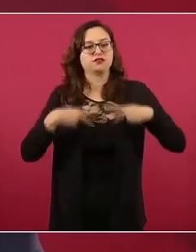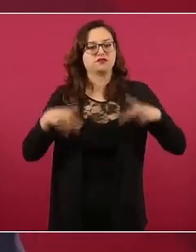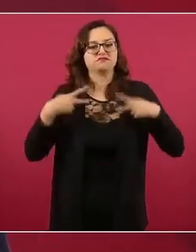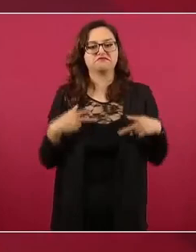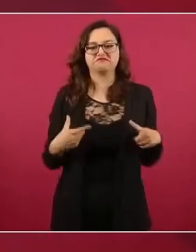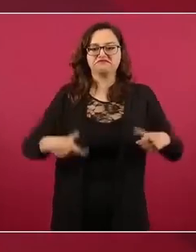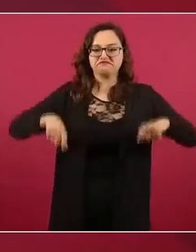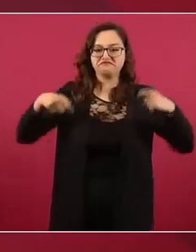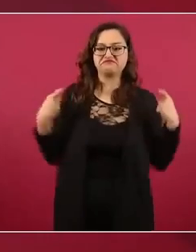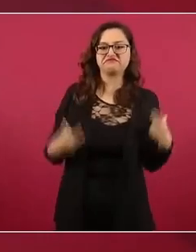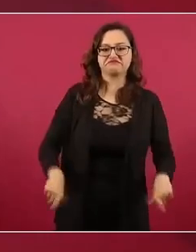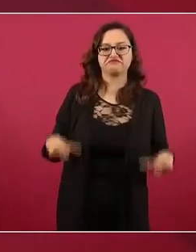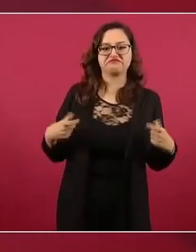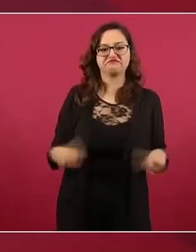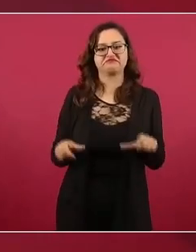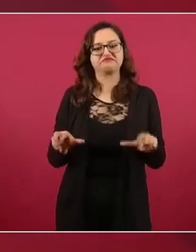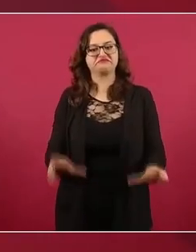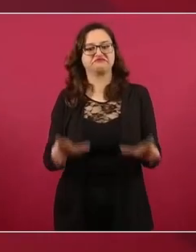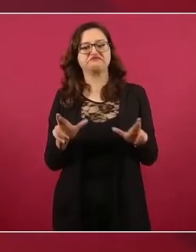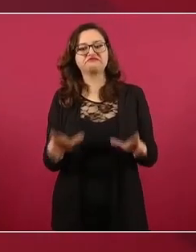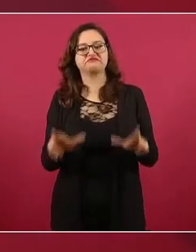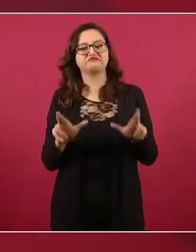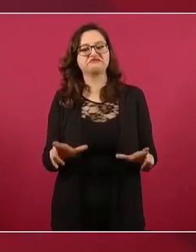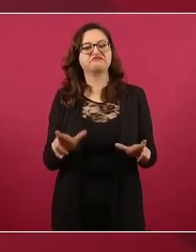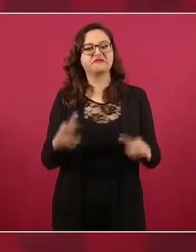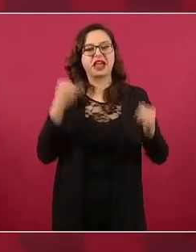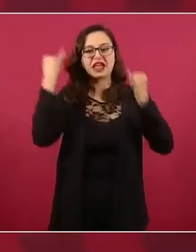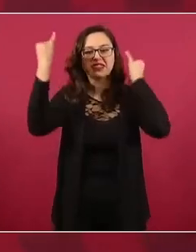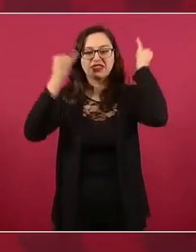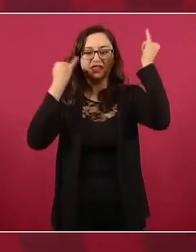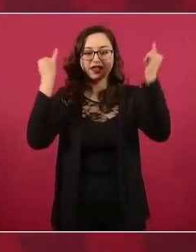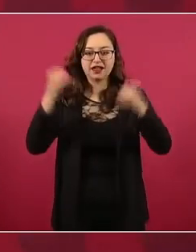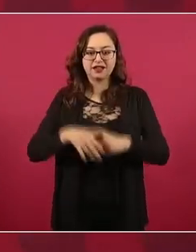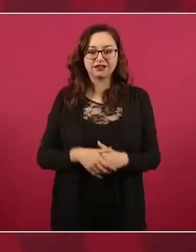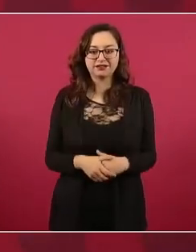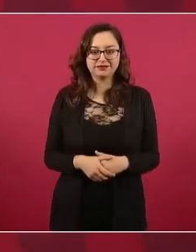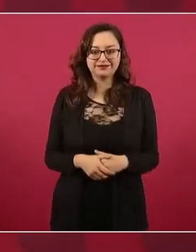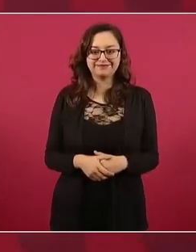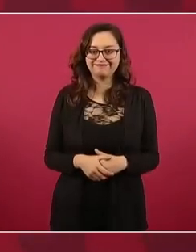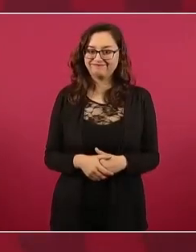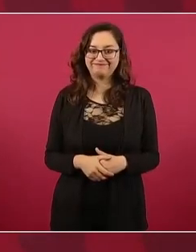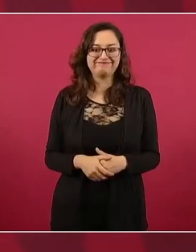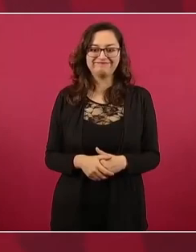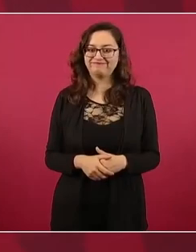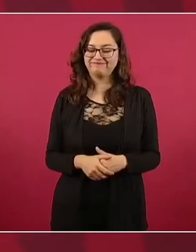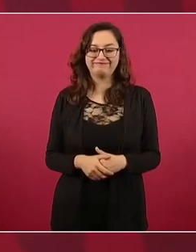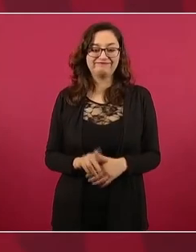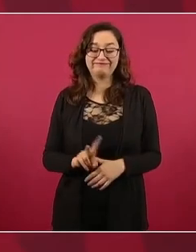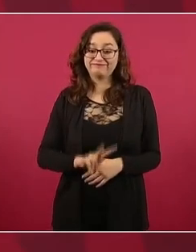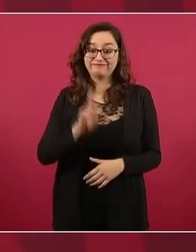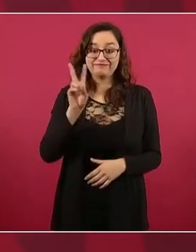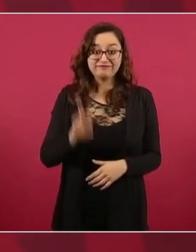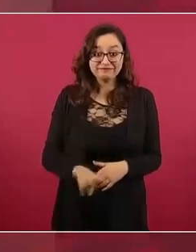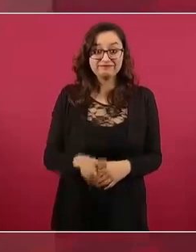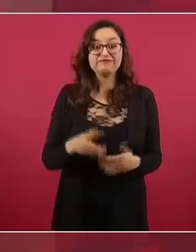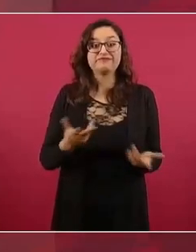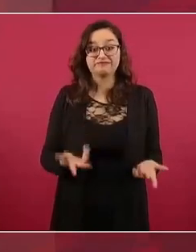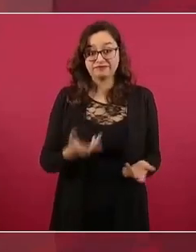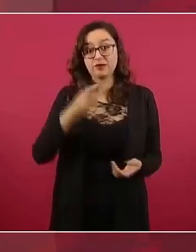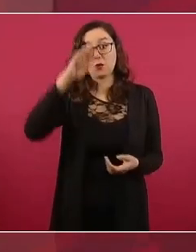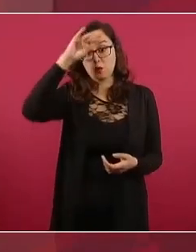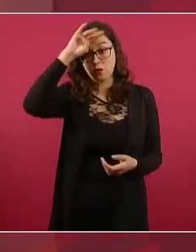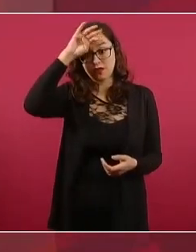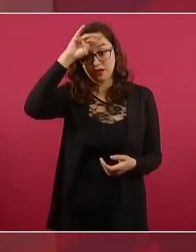Y dice, hay colonias en Monterrey, en la zona